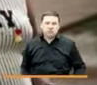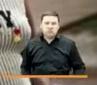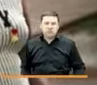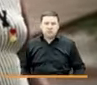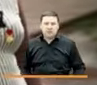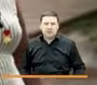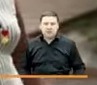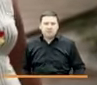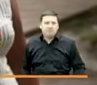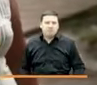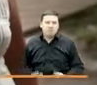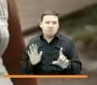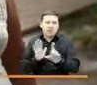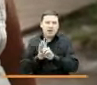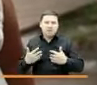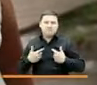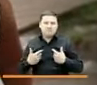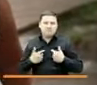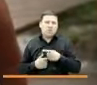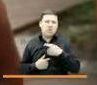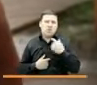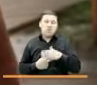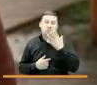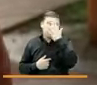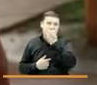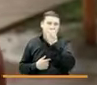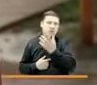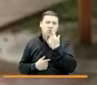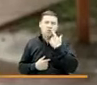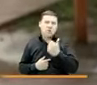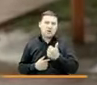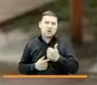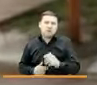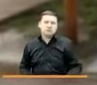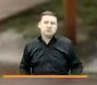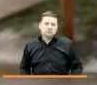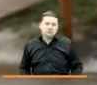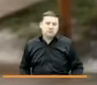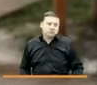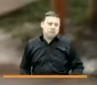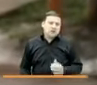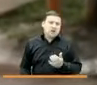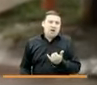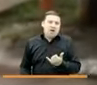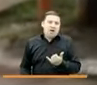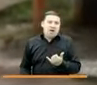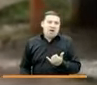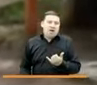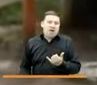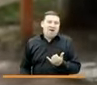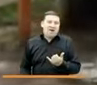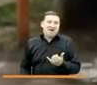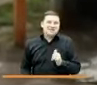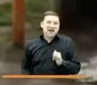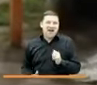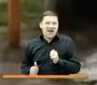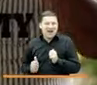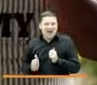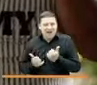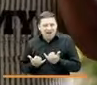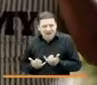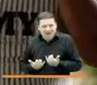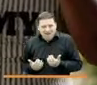la ley de víctimas ha sido muy maravilloso muy bueno Paola se ha superado bastante Paola está